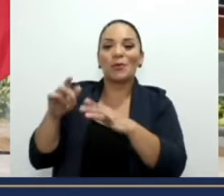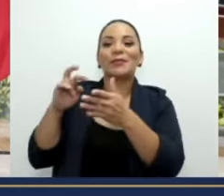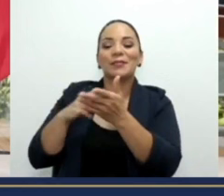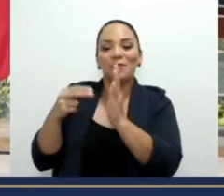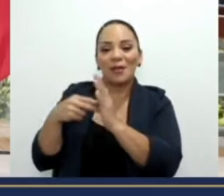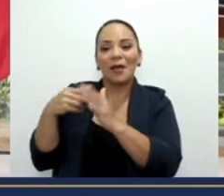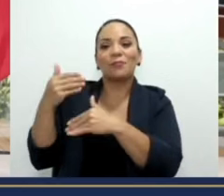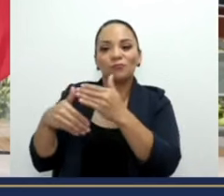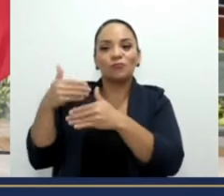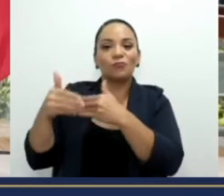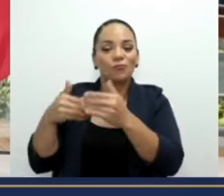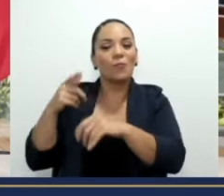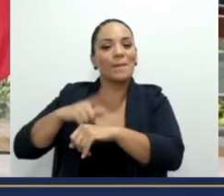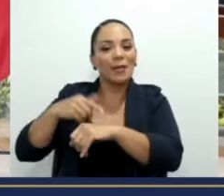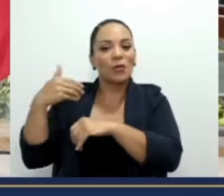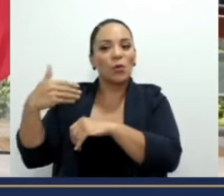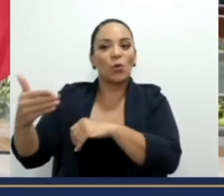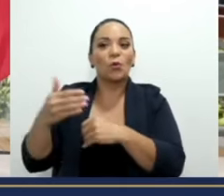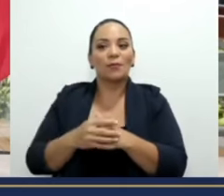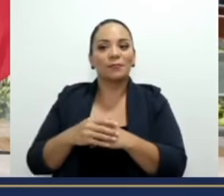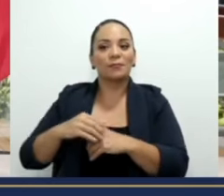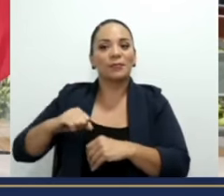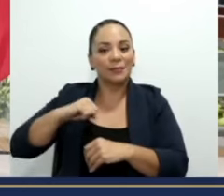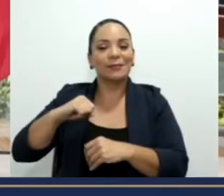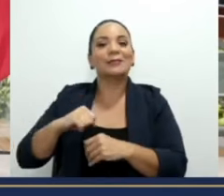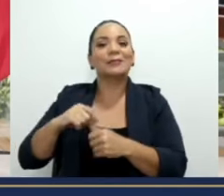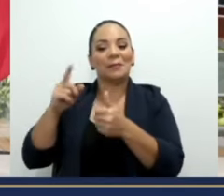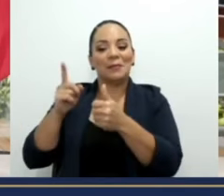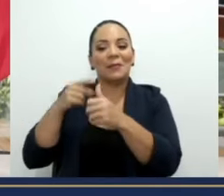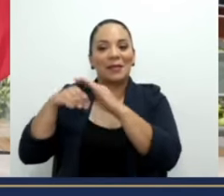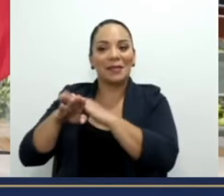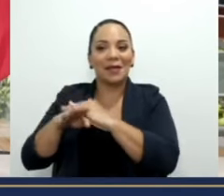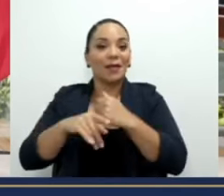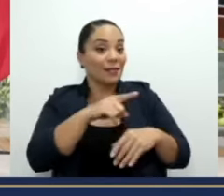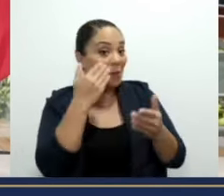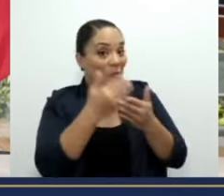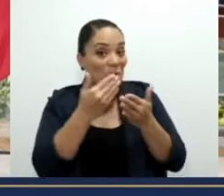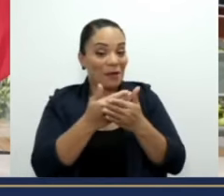un periodo de primera entrada. No, de prueba no.